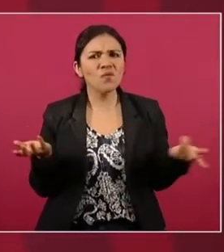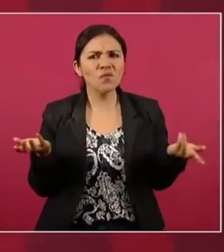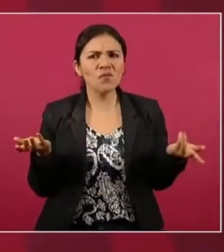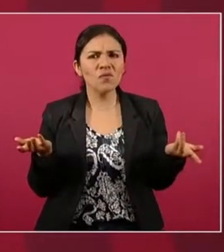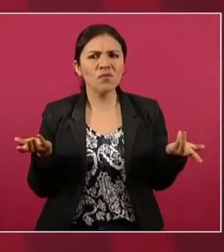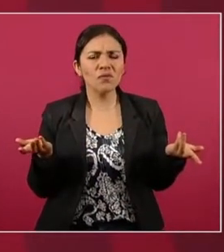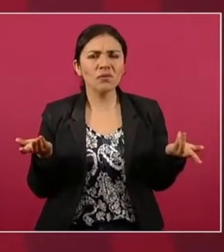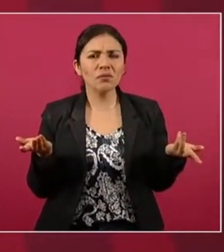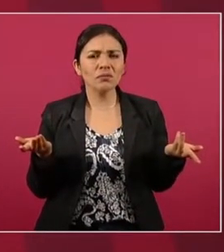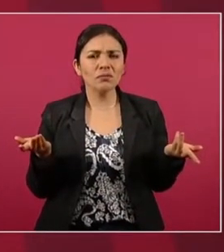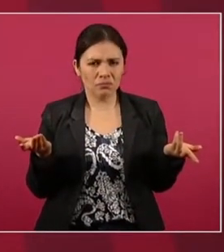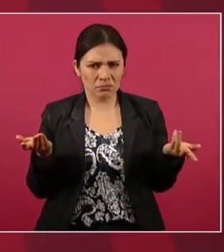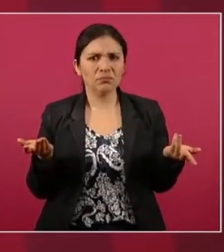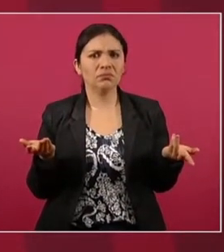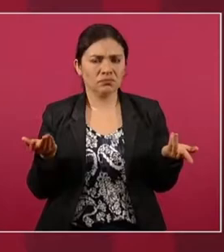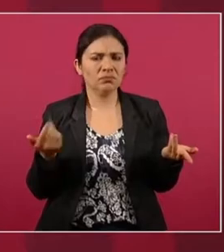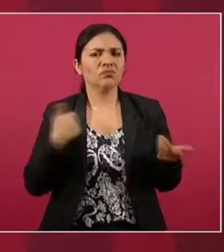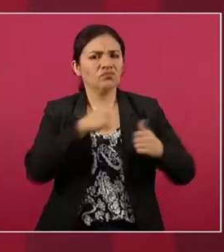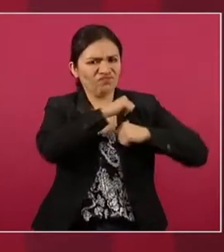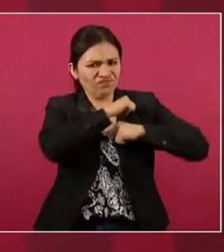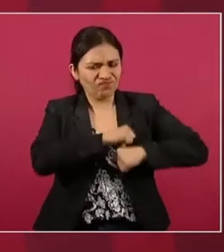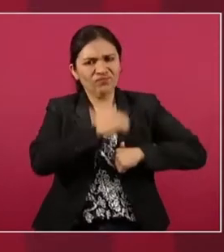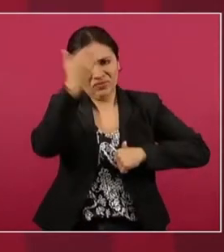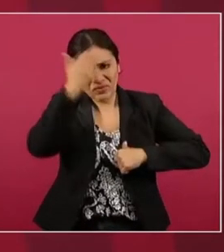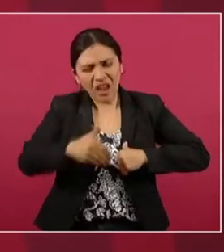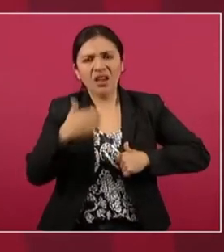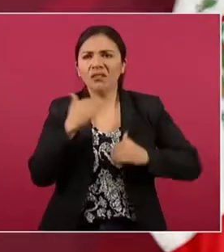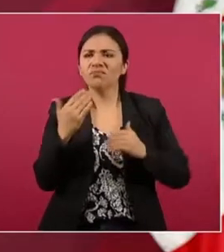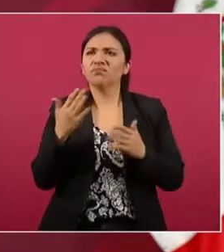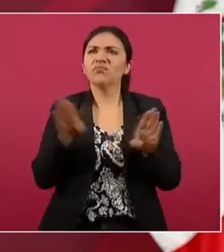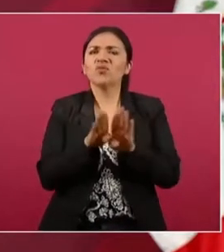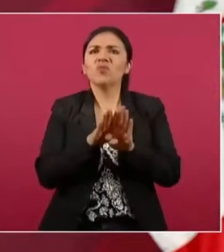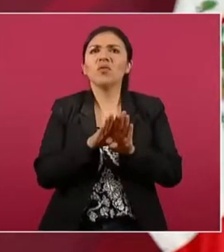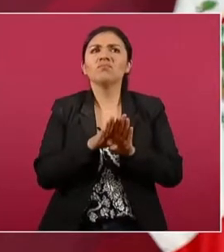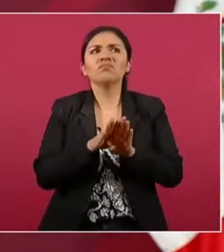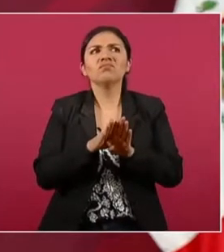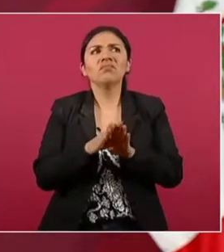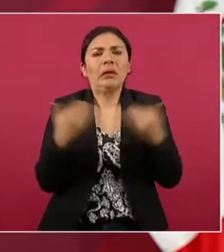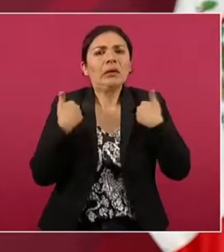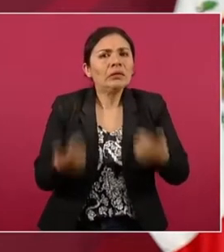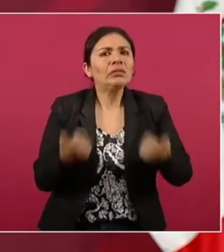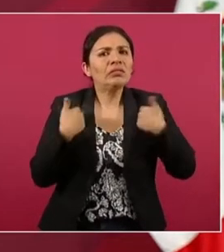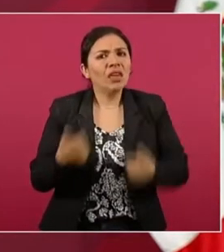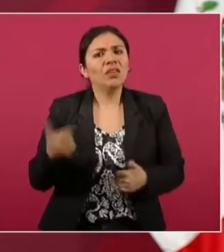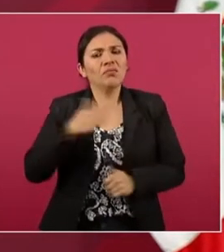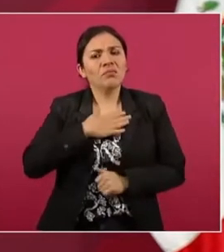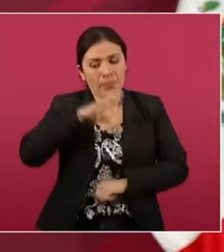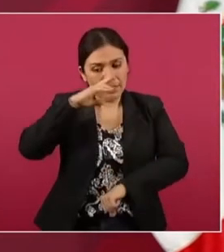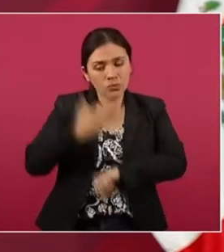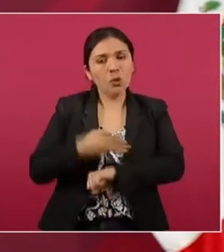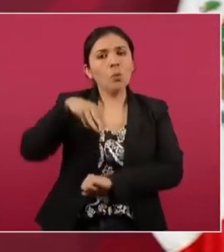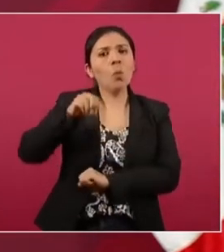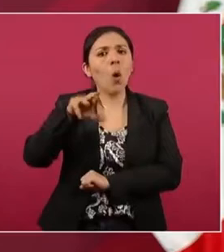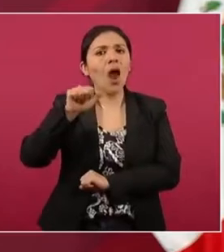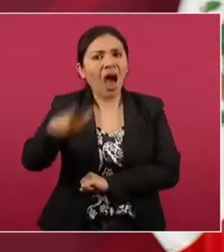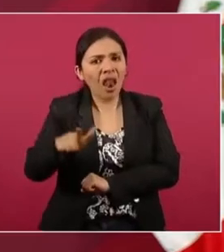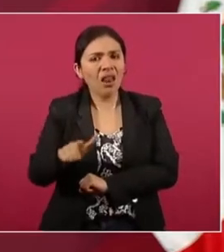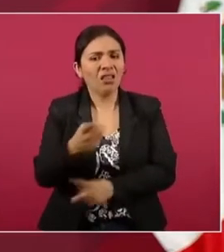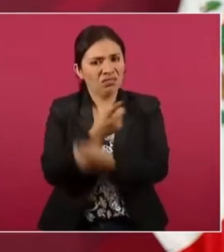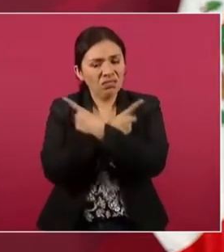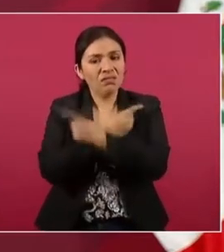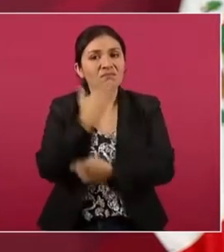Entonces, tenemos autoridad moral, entonces